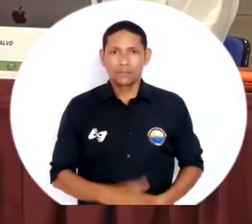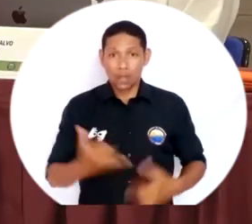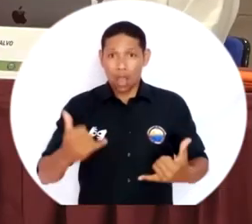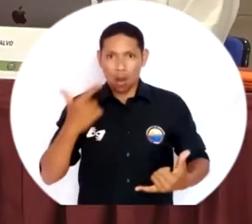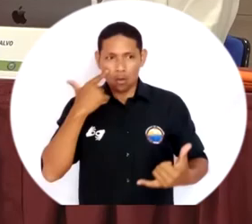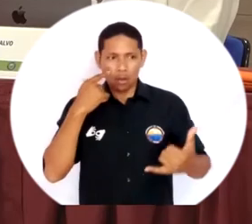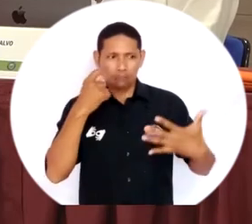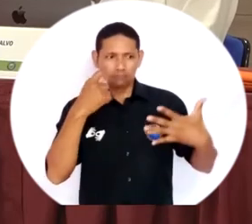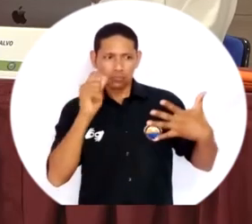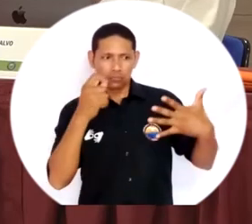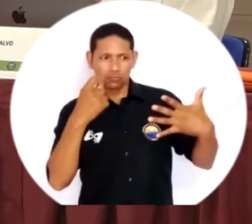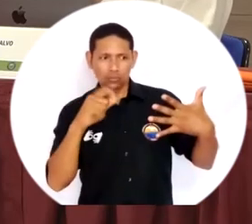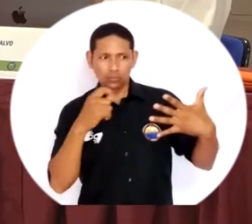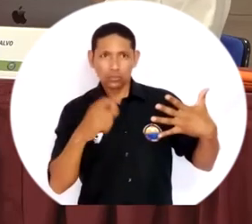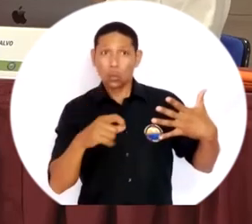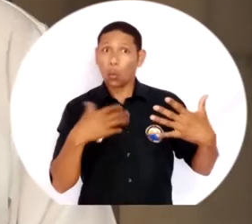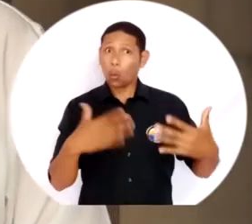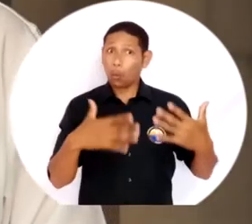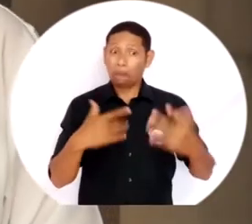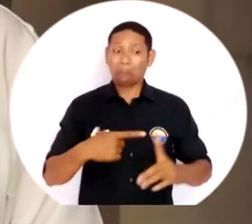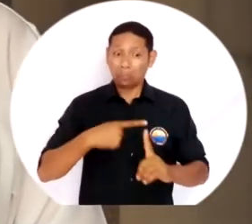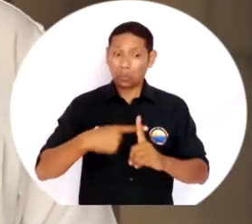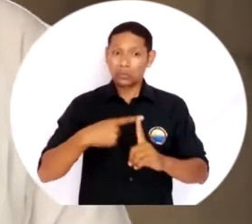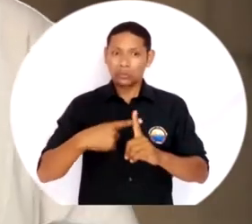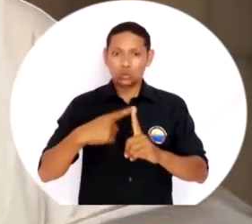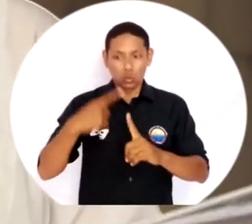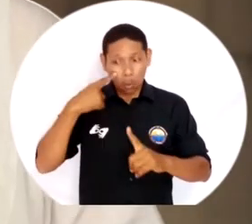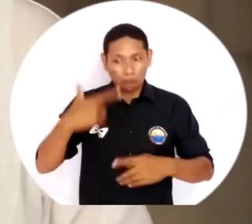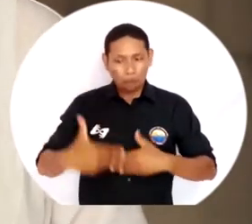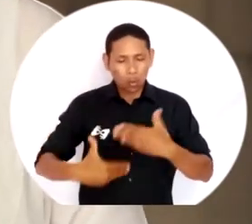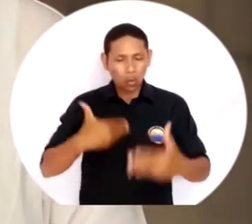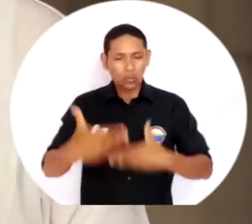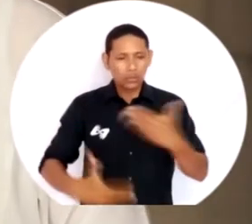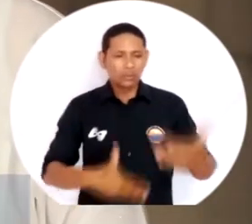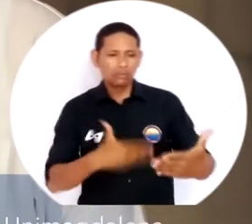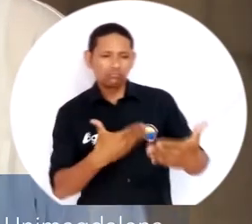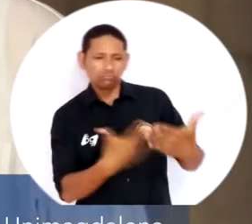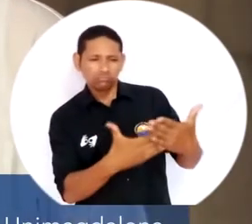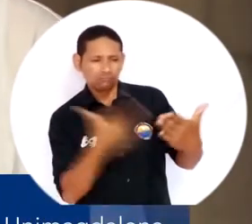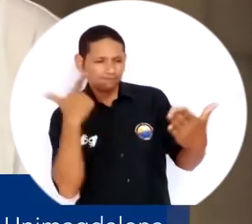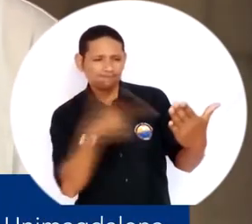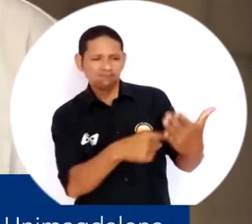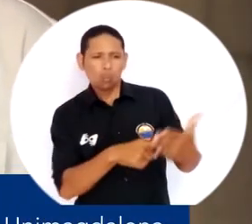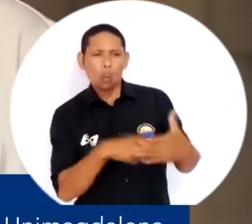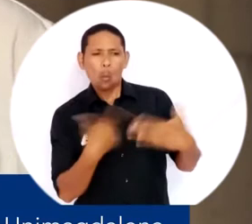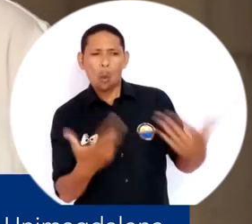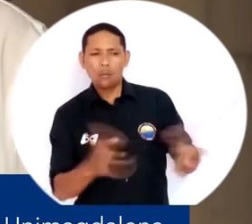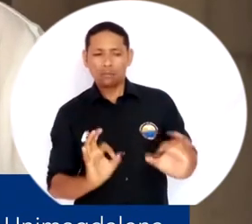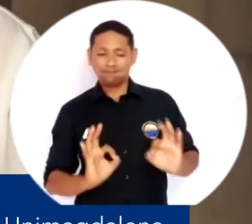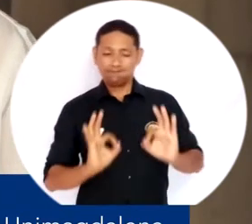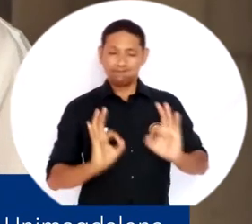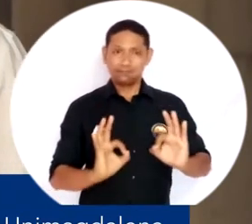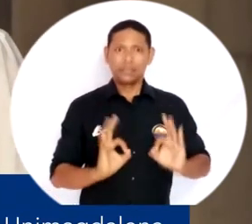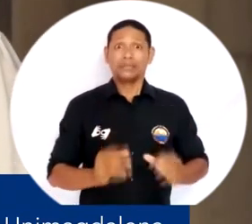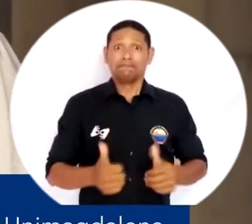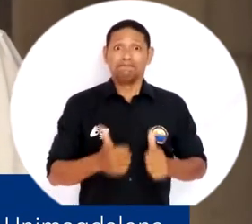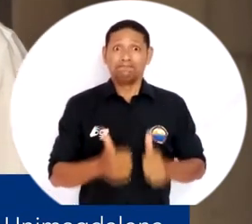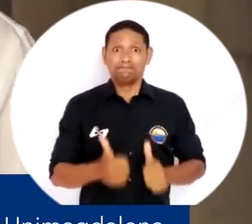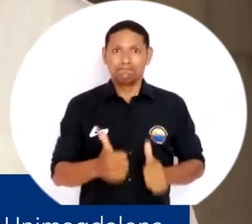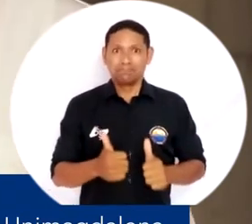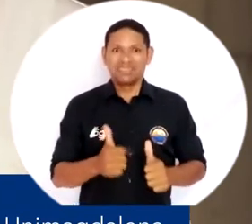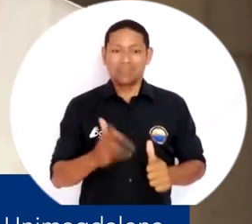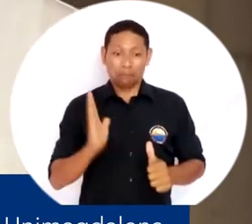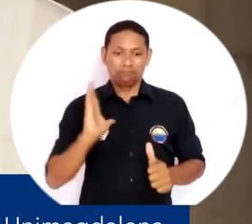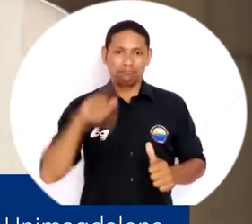sido un balance positivo en torno a todo el proceso de verificación, de apreciación de estas condiciones iniciales de